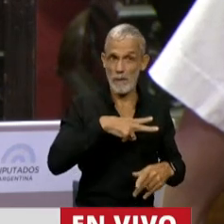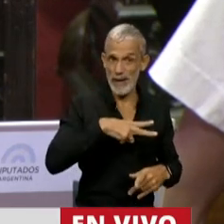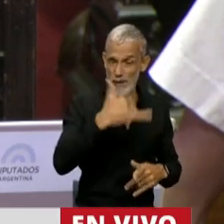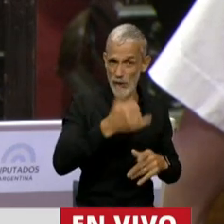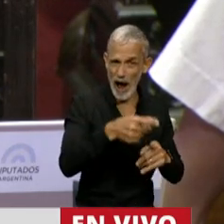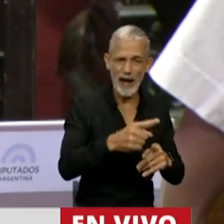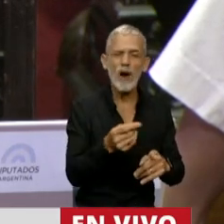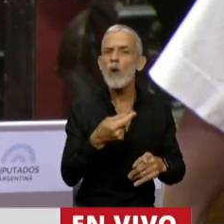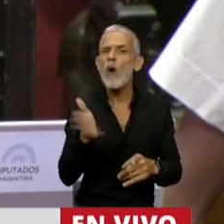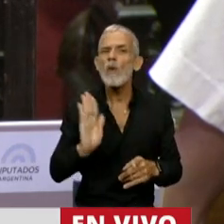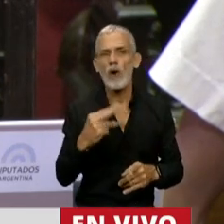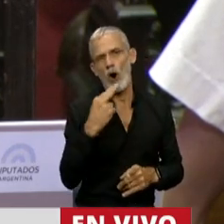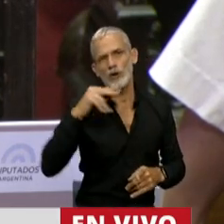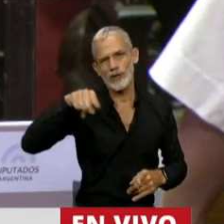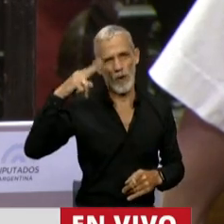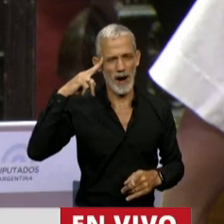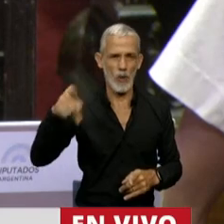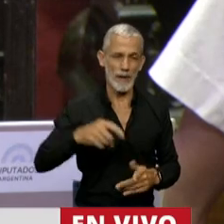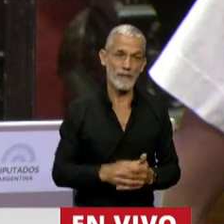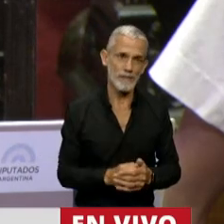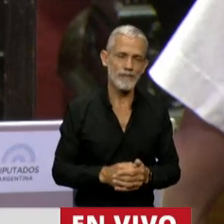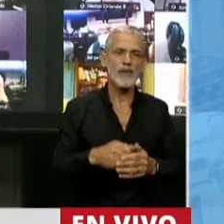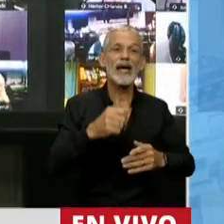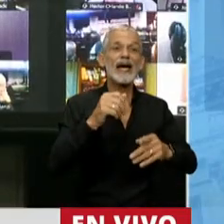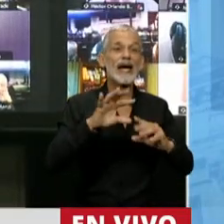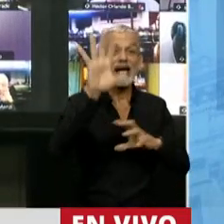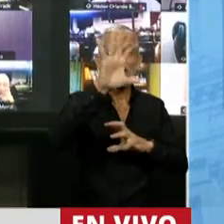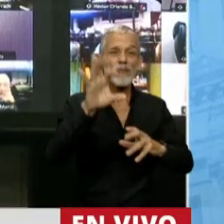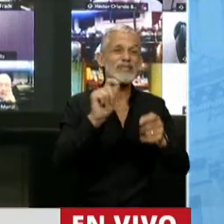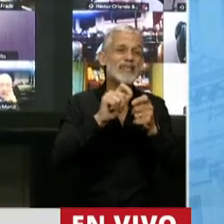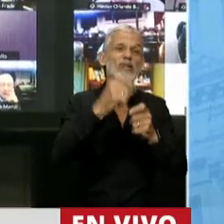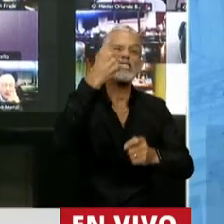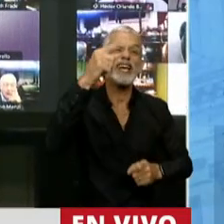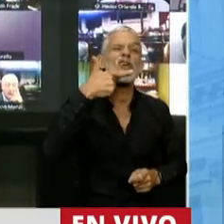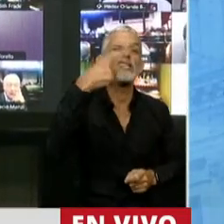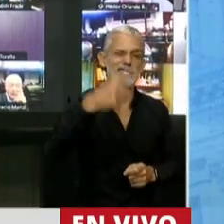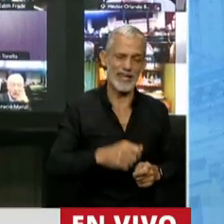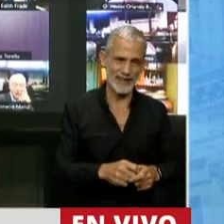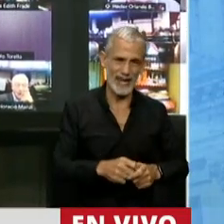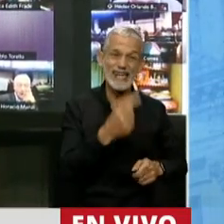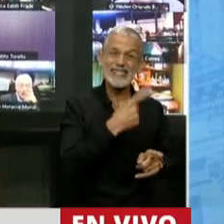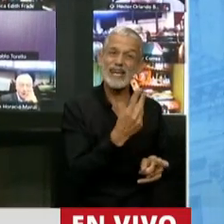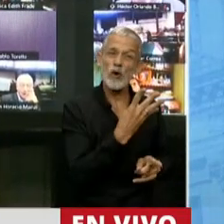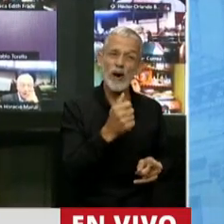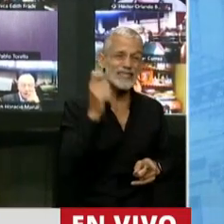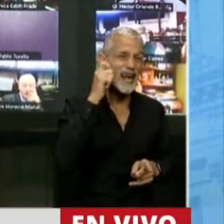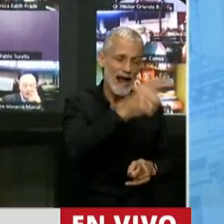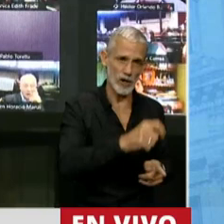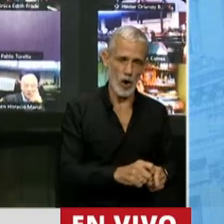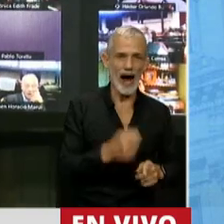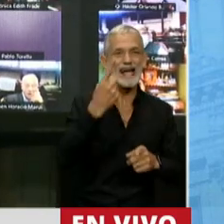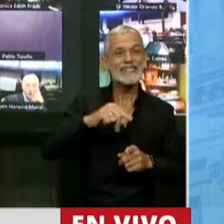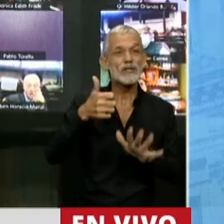registrados? 11,9. Hay 117 en Santiago del Estero, 146 en La Rioja,